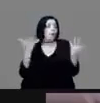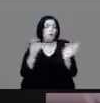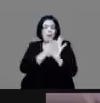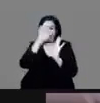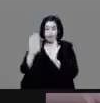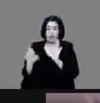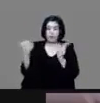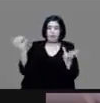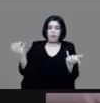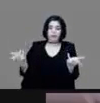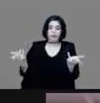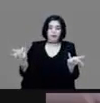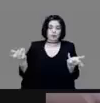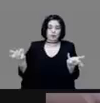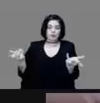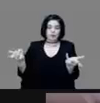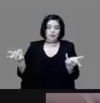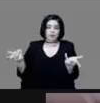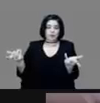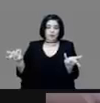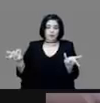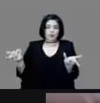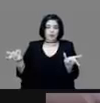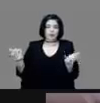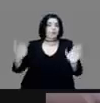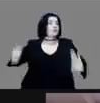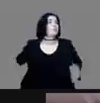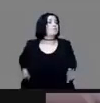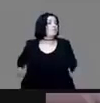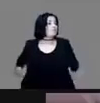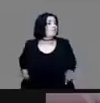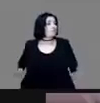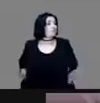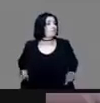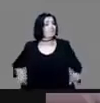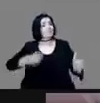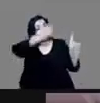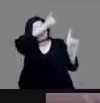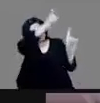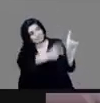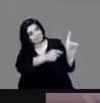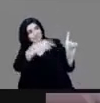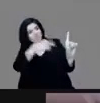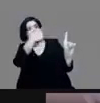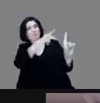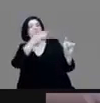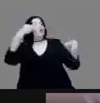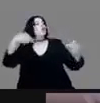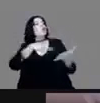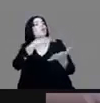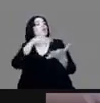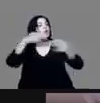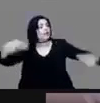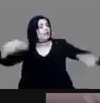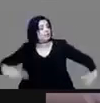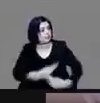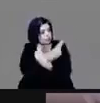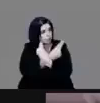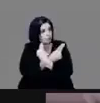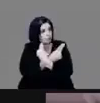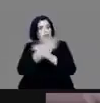ejemplo las características de ella su lugar de nacimiento cerca de Coatzacoalcos